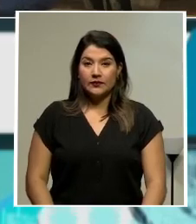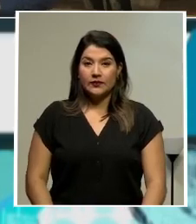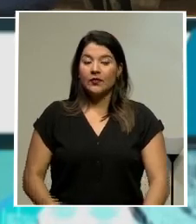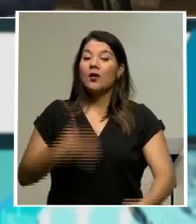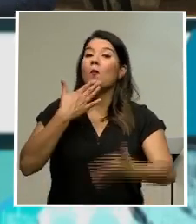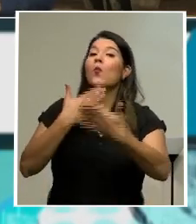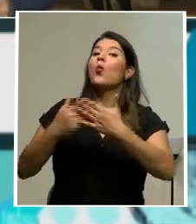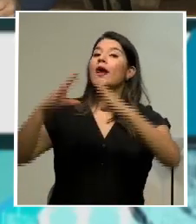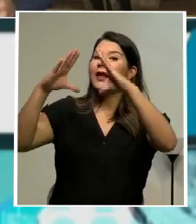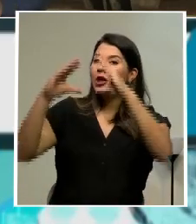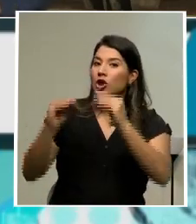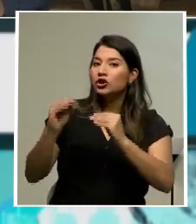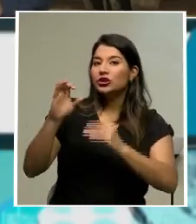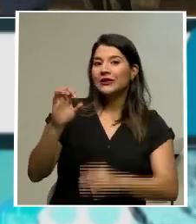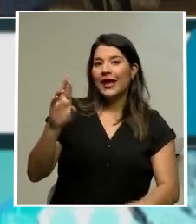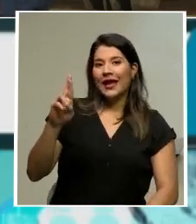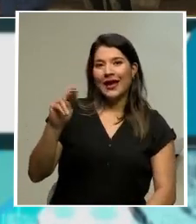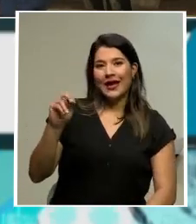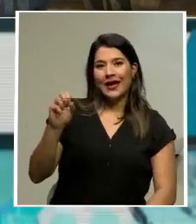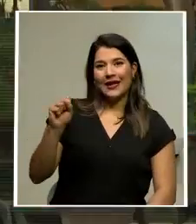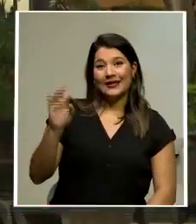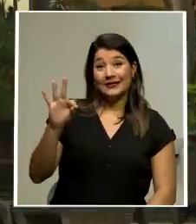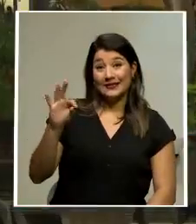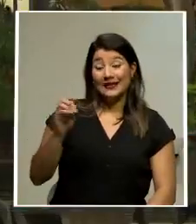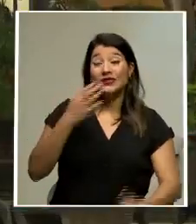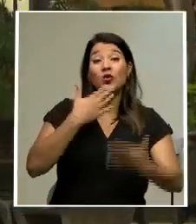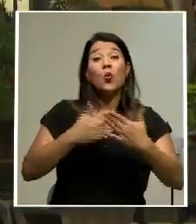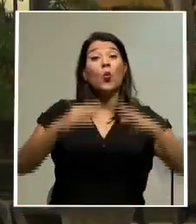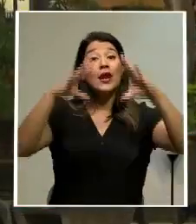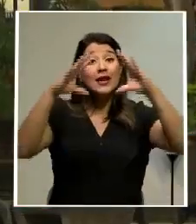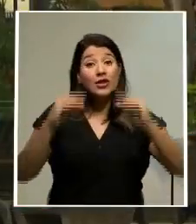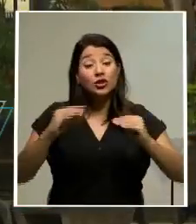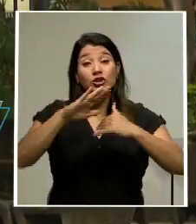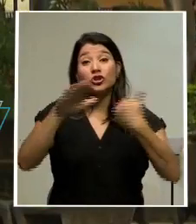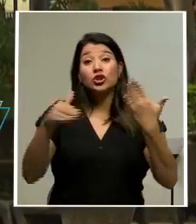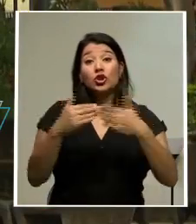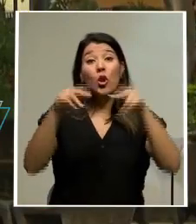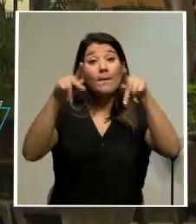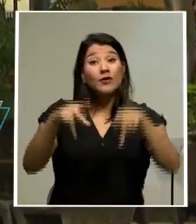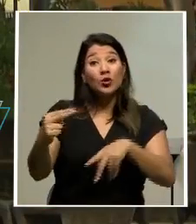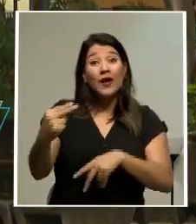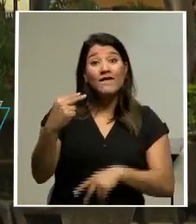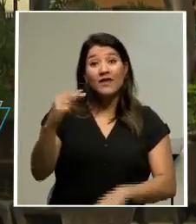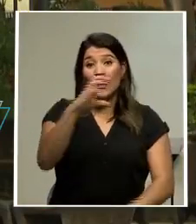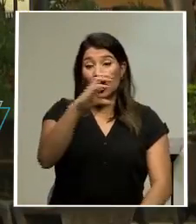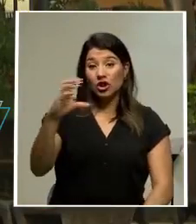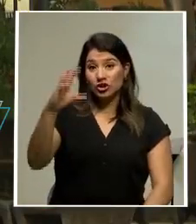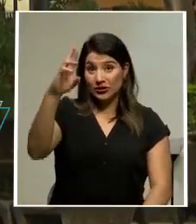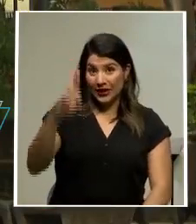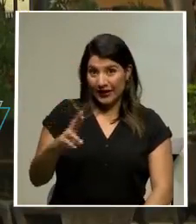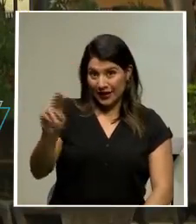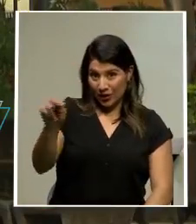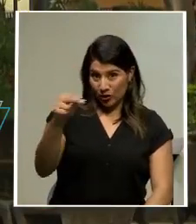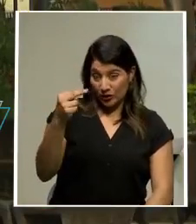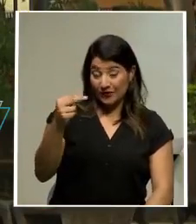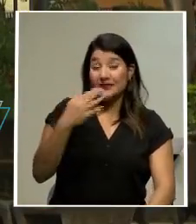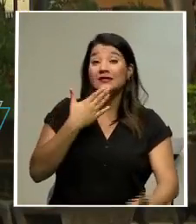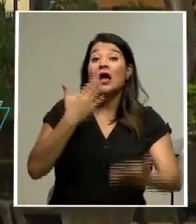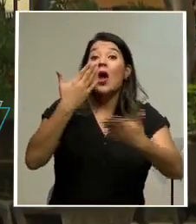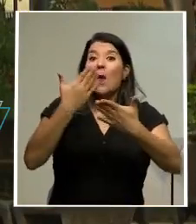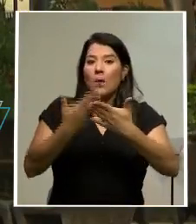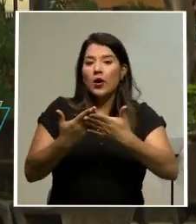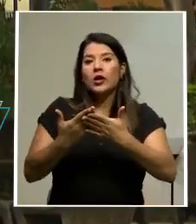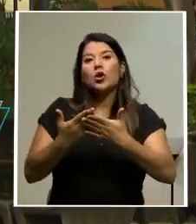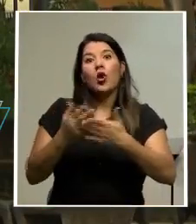Buenas noches, Ernesto. Y buenas noches a todos los que nos siguen a través de Costa Rica Noticias. Así es. Bueno, ya esto sucedió, como se lo dice, el sábado anterior